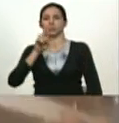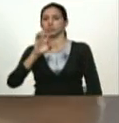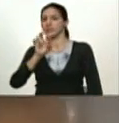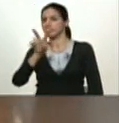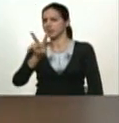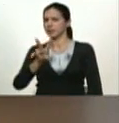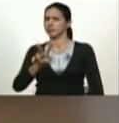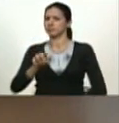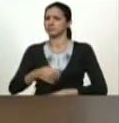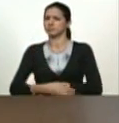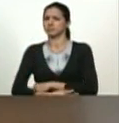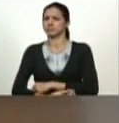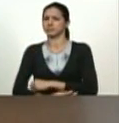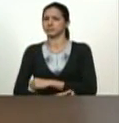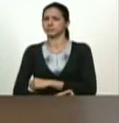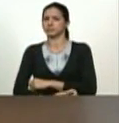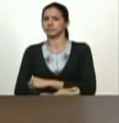venezuela